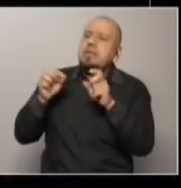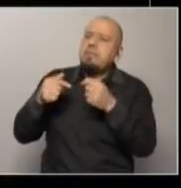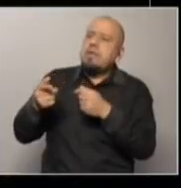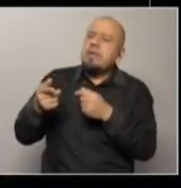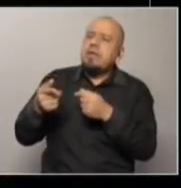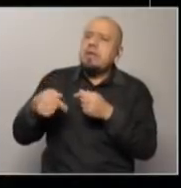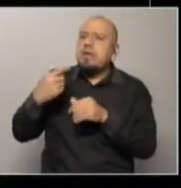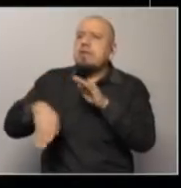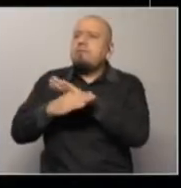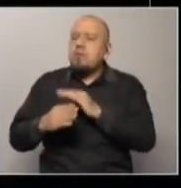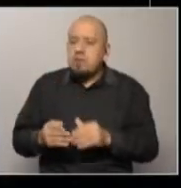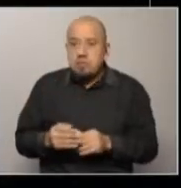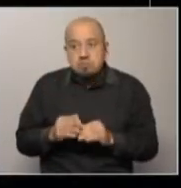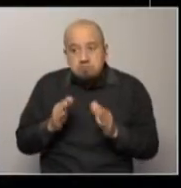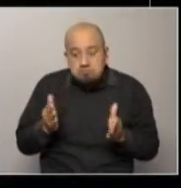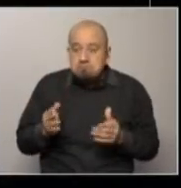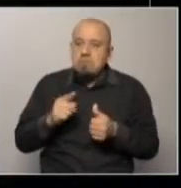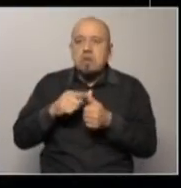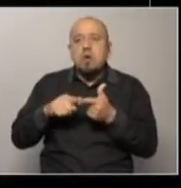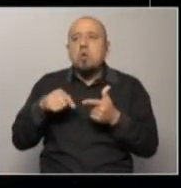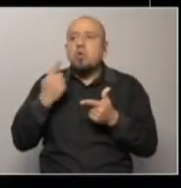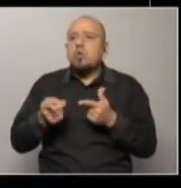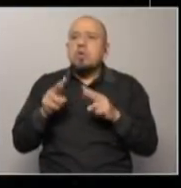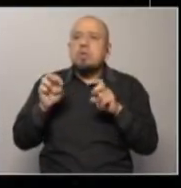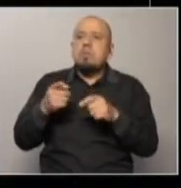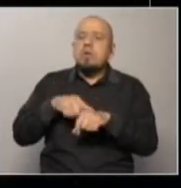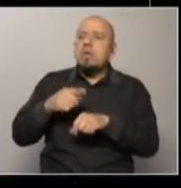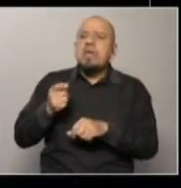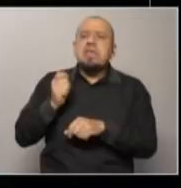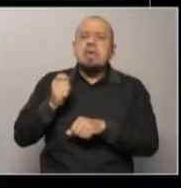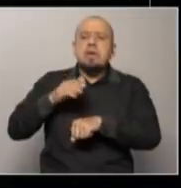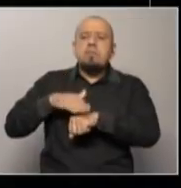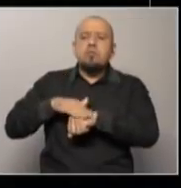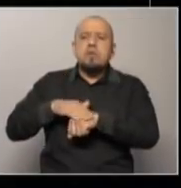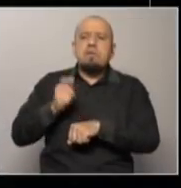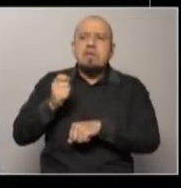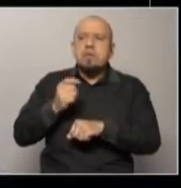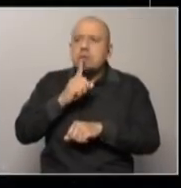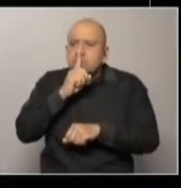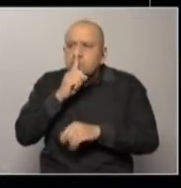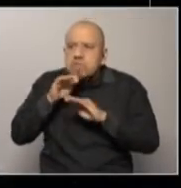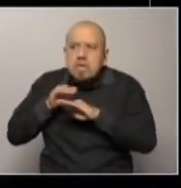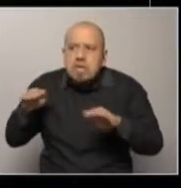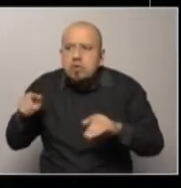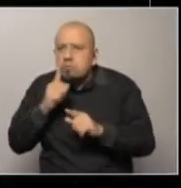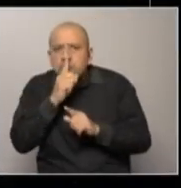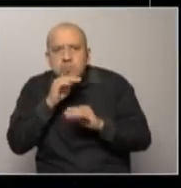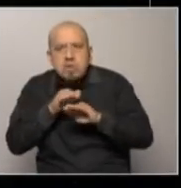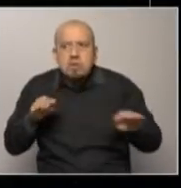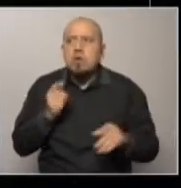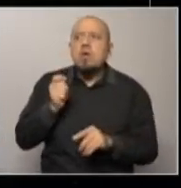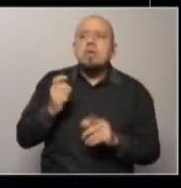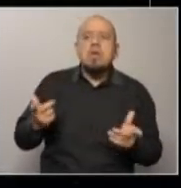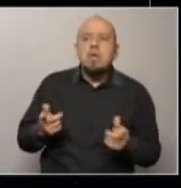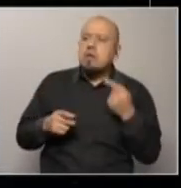política que se armó donde se trata de buscar responsables del ocultamiento. Por un lado el oficialismo achacándoselo a Tabaré Vázquez y a la ex